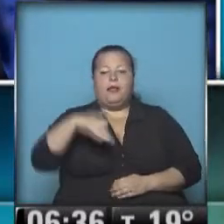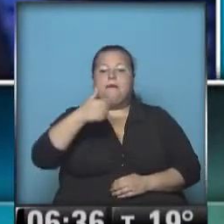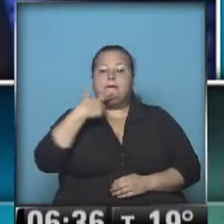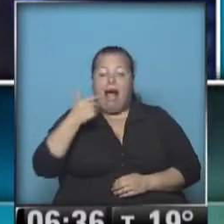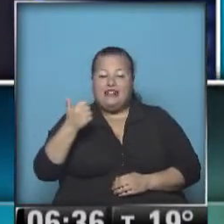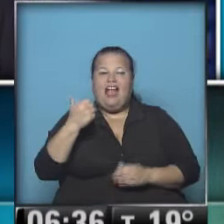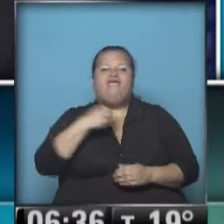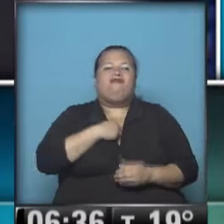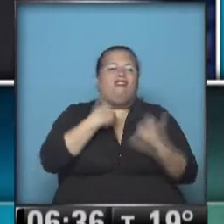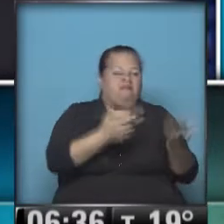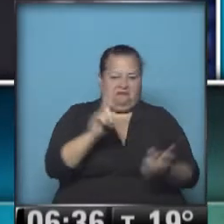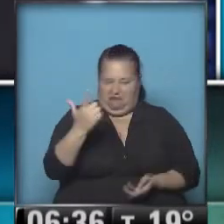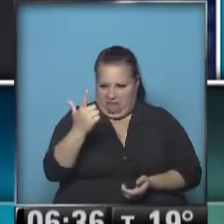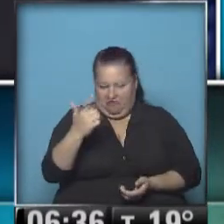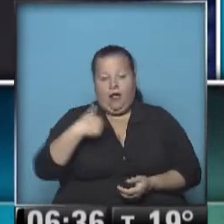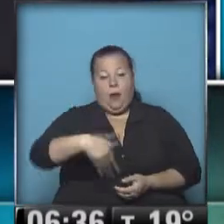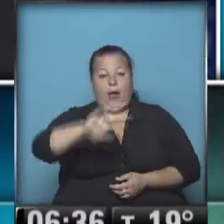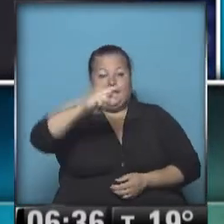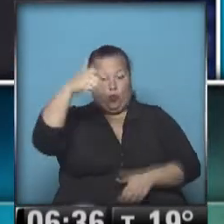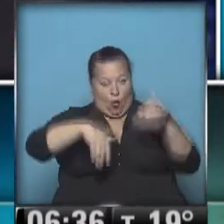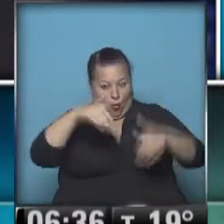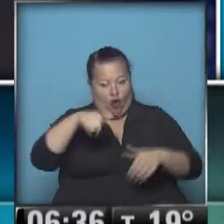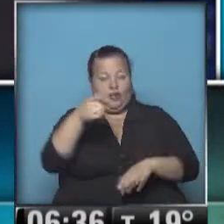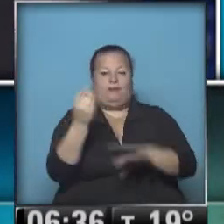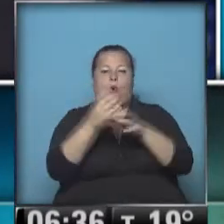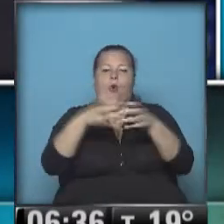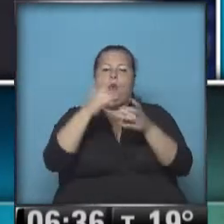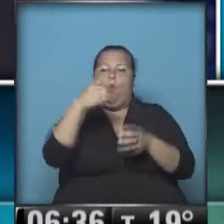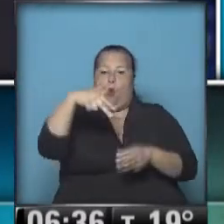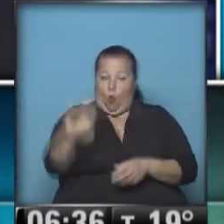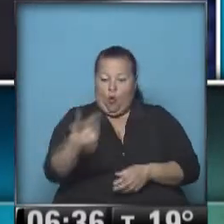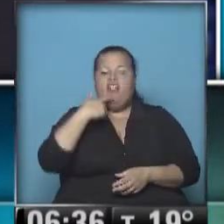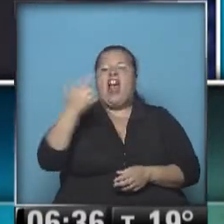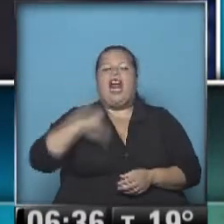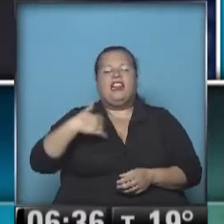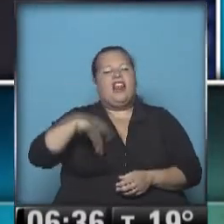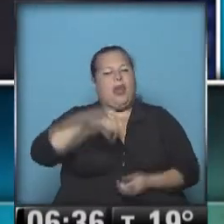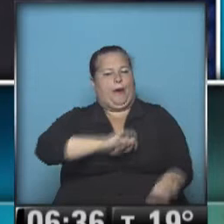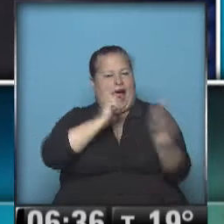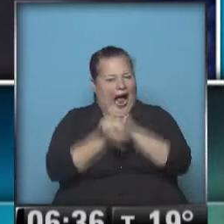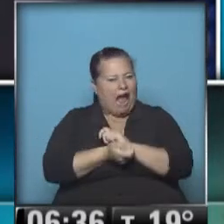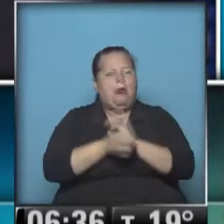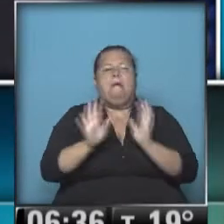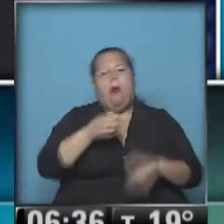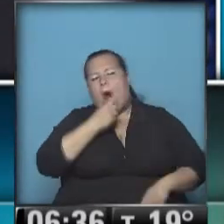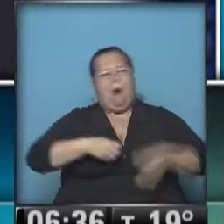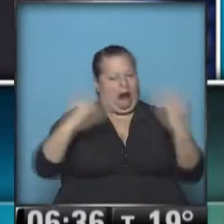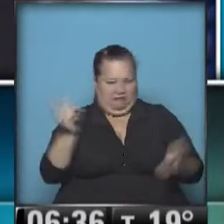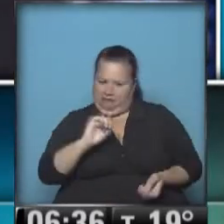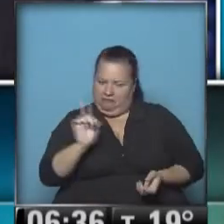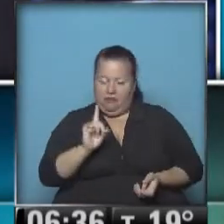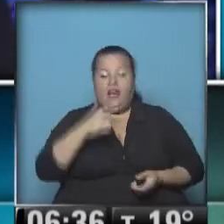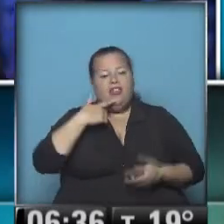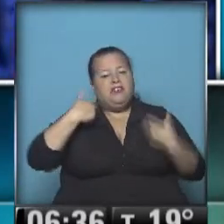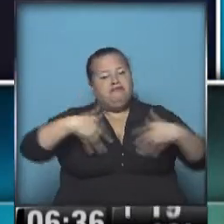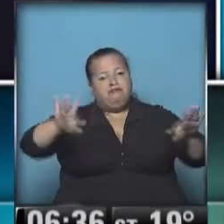Massa, sin candidato favorito de cara al Balotage, el referente de una, aseguró que el país necesita un cambio, pero no cualquier cambio. Dio